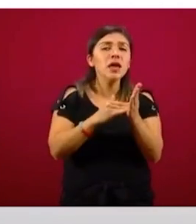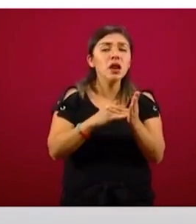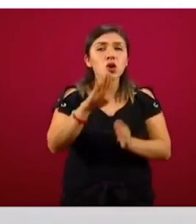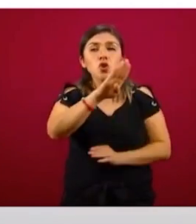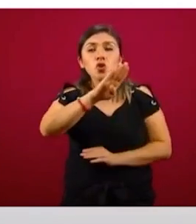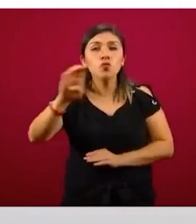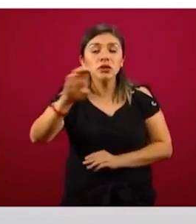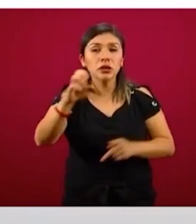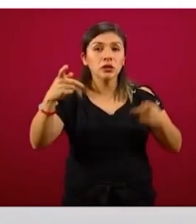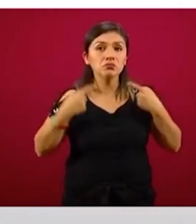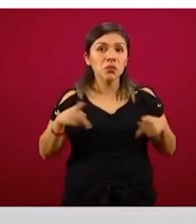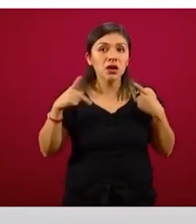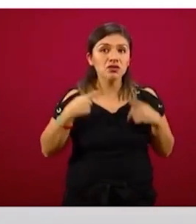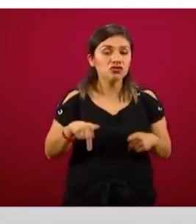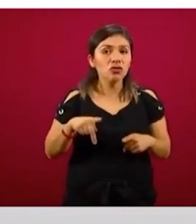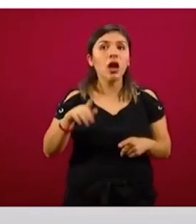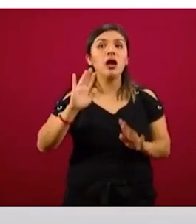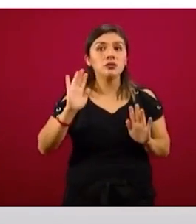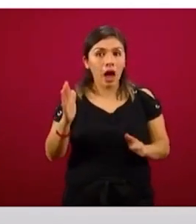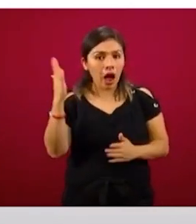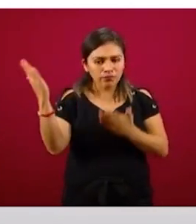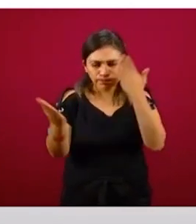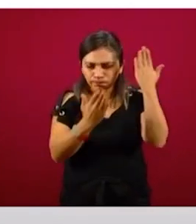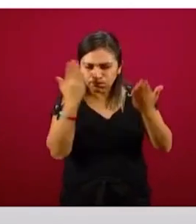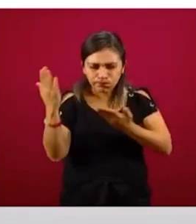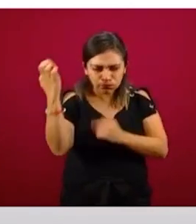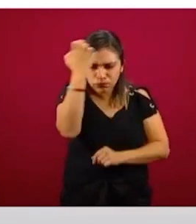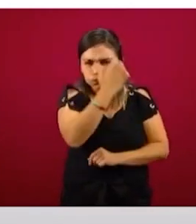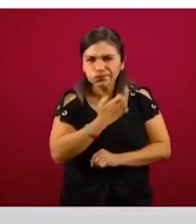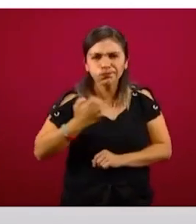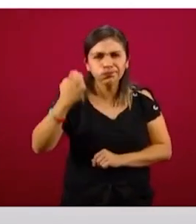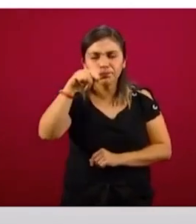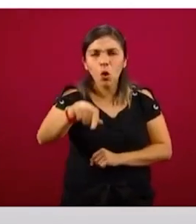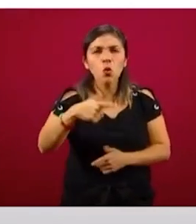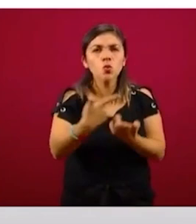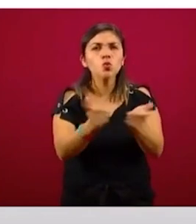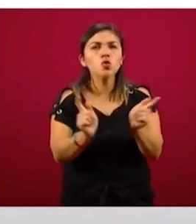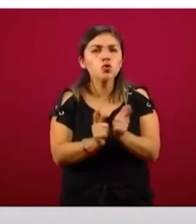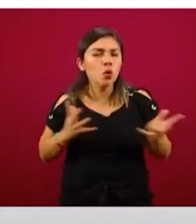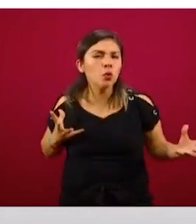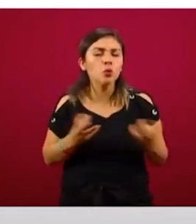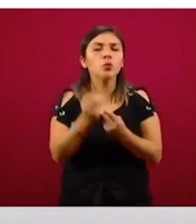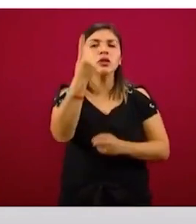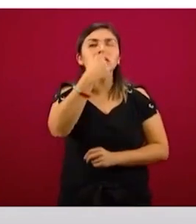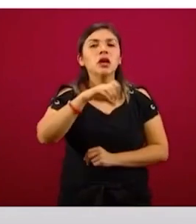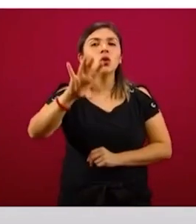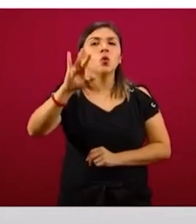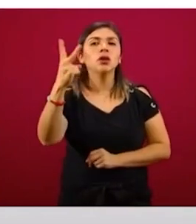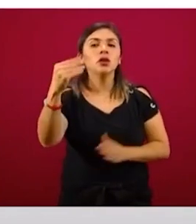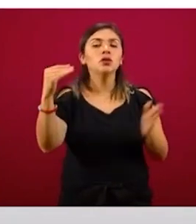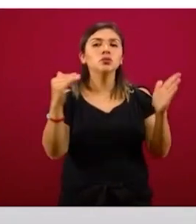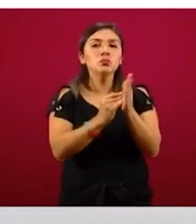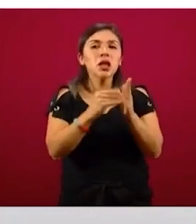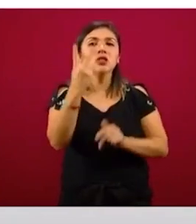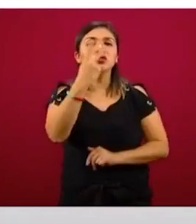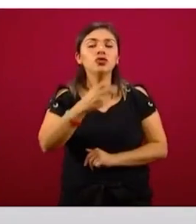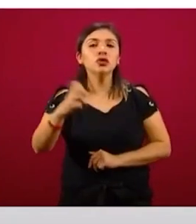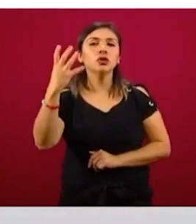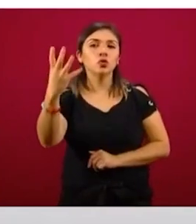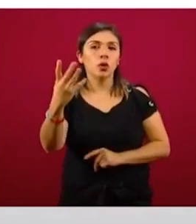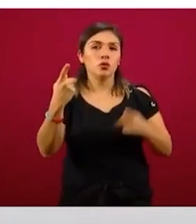mil personas que también han sido estudiadas de este grupo total de 142 mil 204